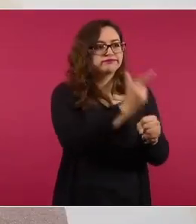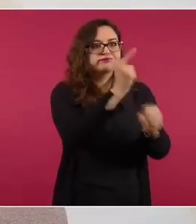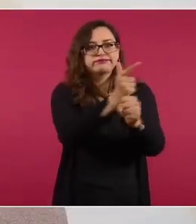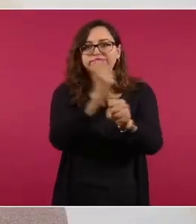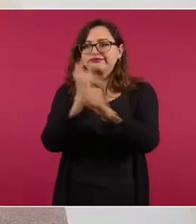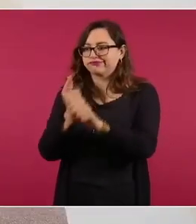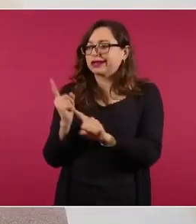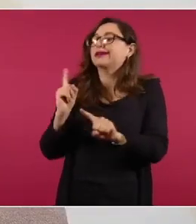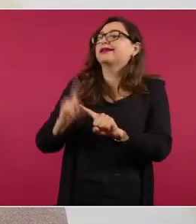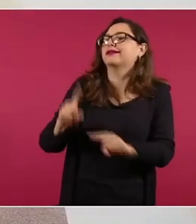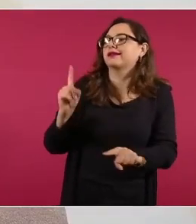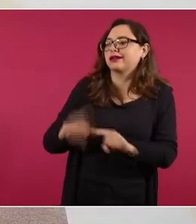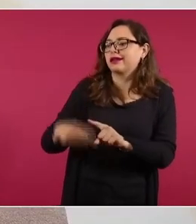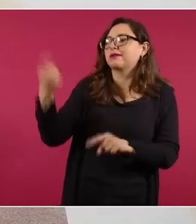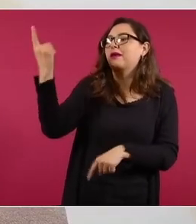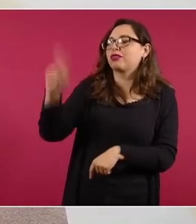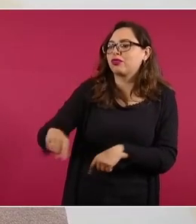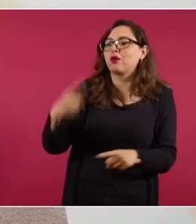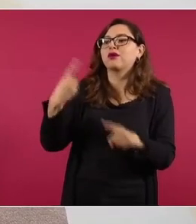sucedido